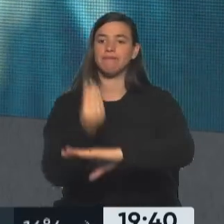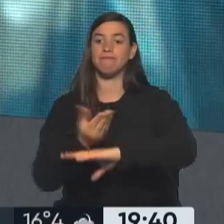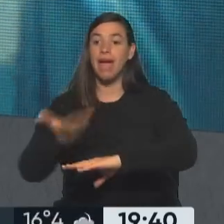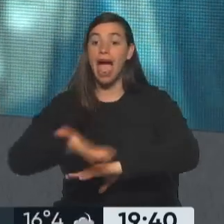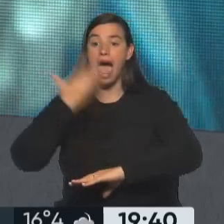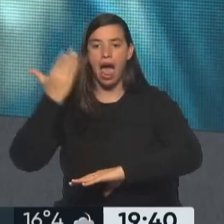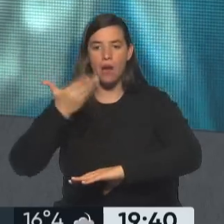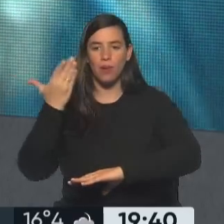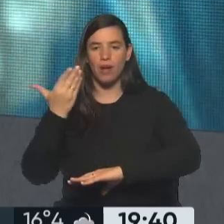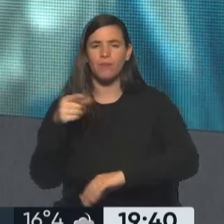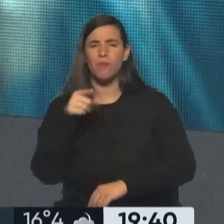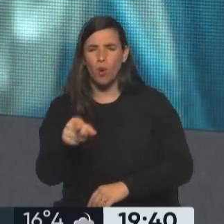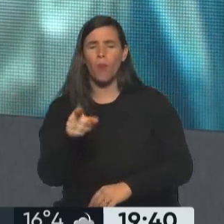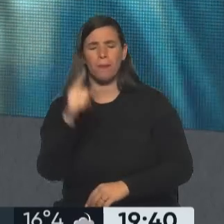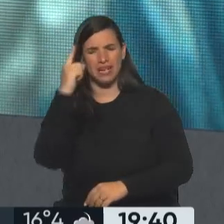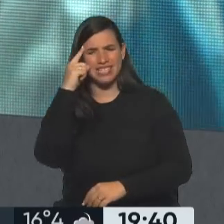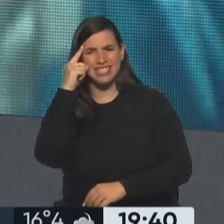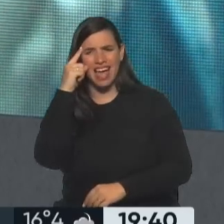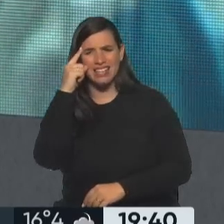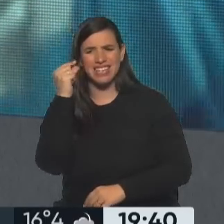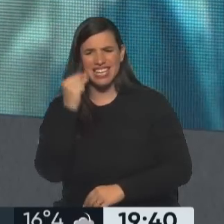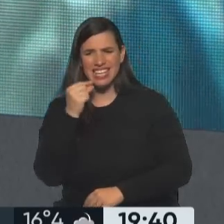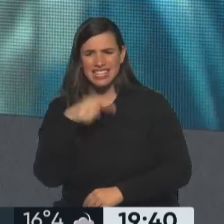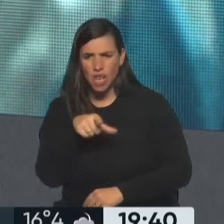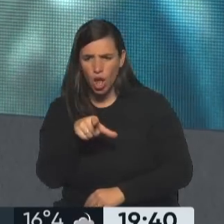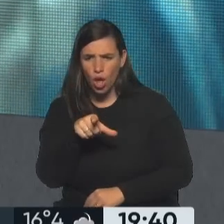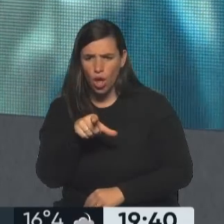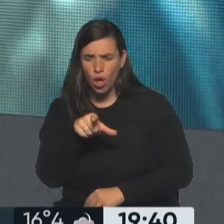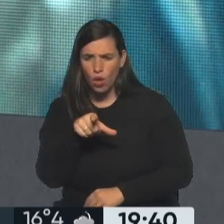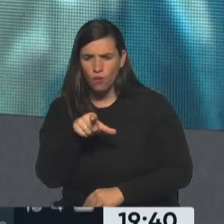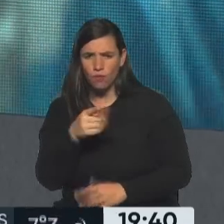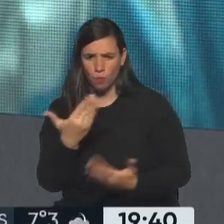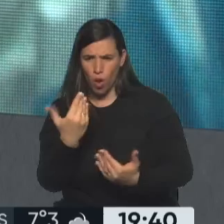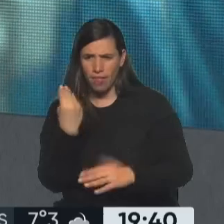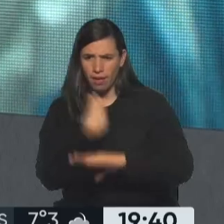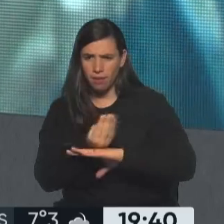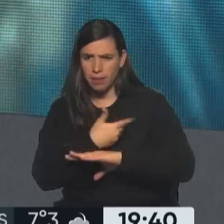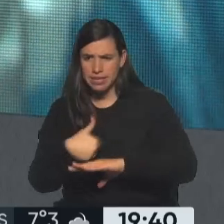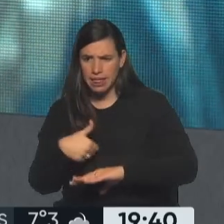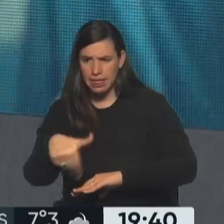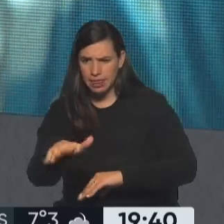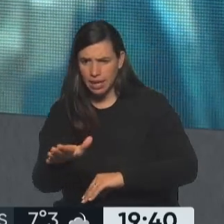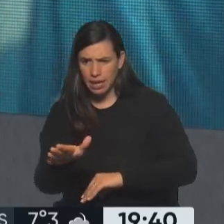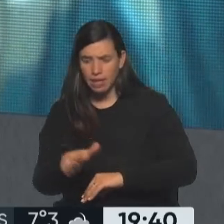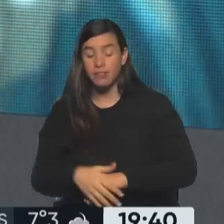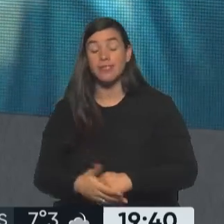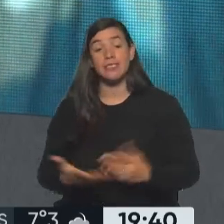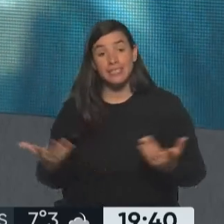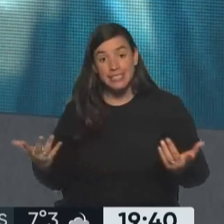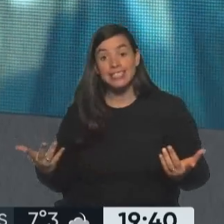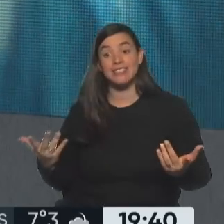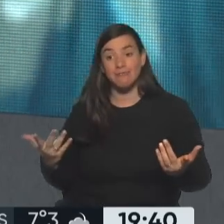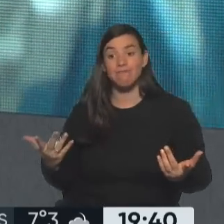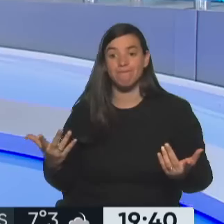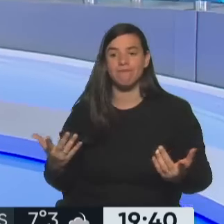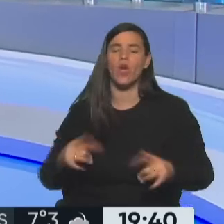candidato a presidente? Es una de las posibilidades que empezó a crecer esta semana porque es una de los dirigentes... También